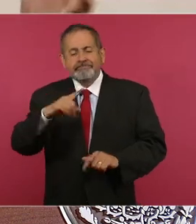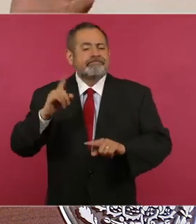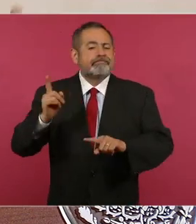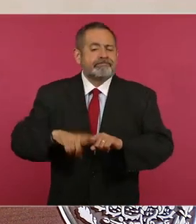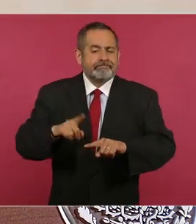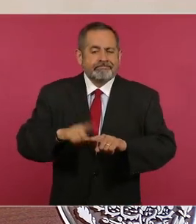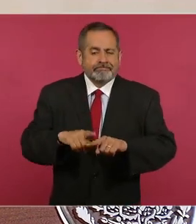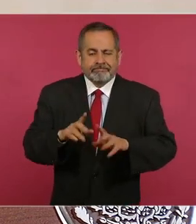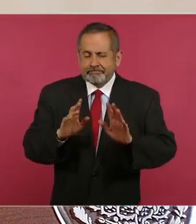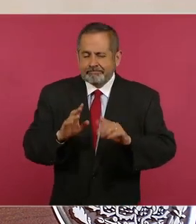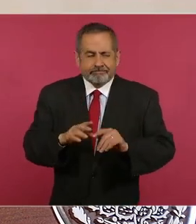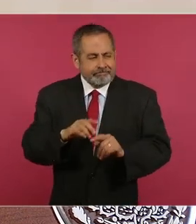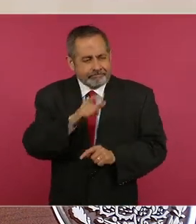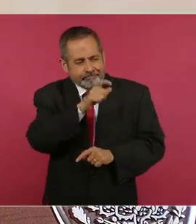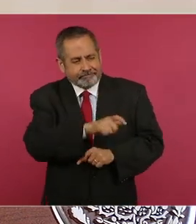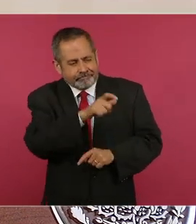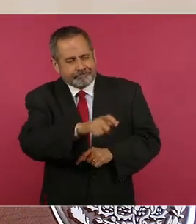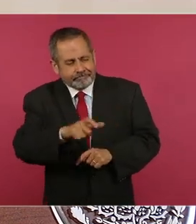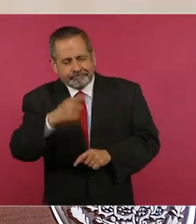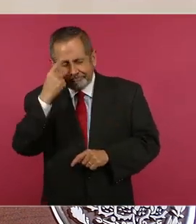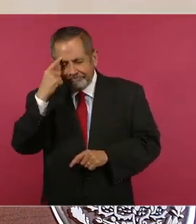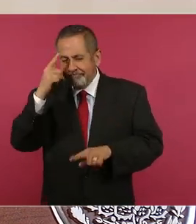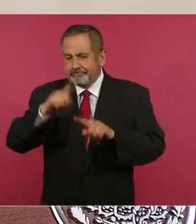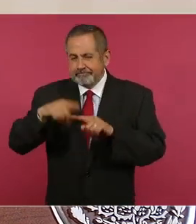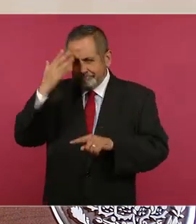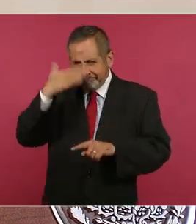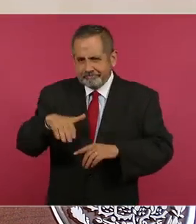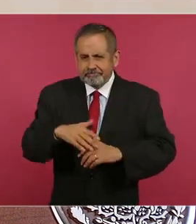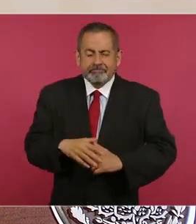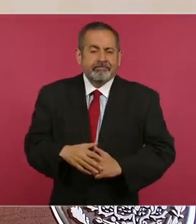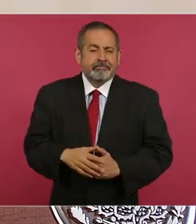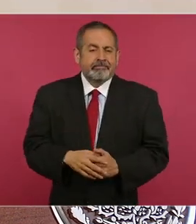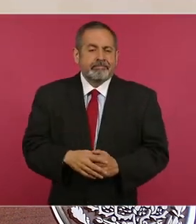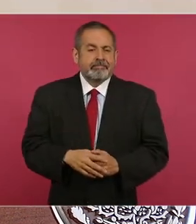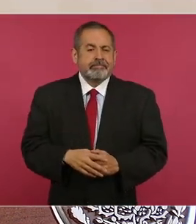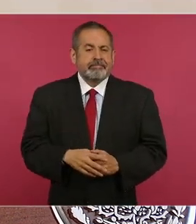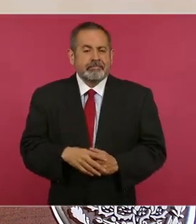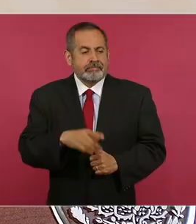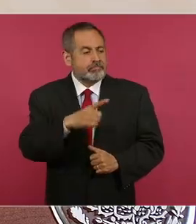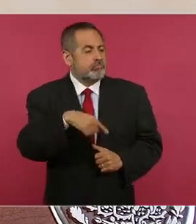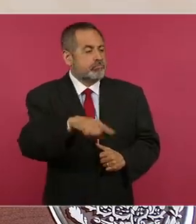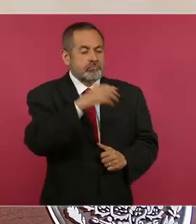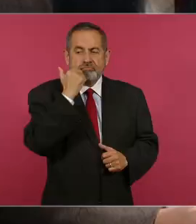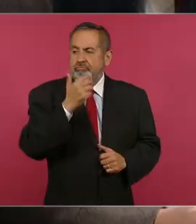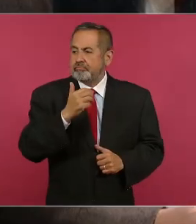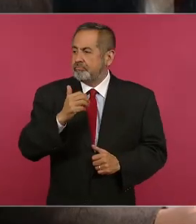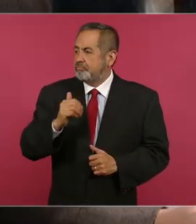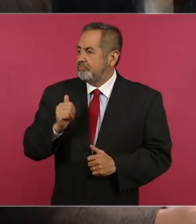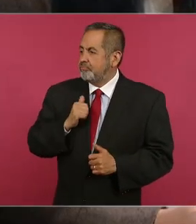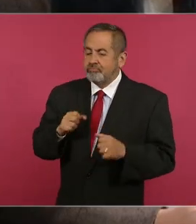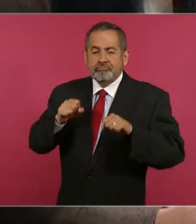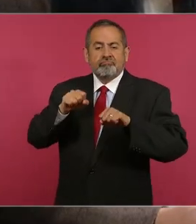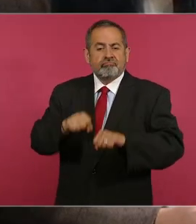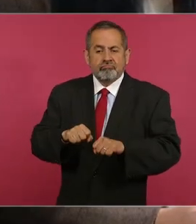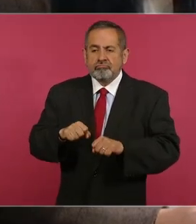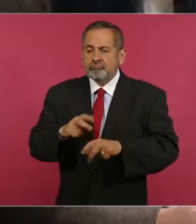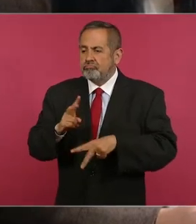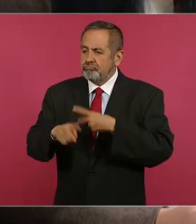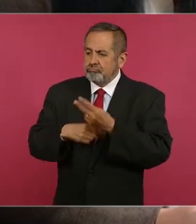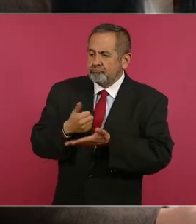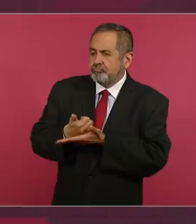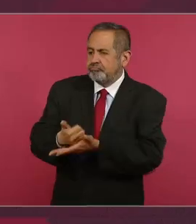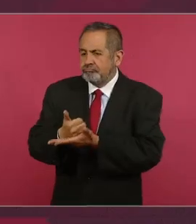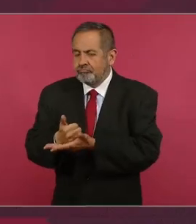busca llegar a un cargo para servir y quién